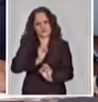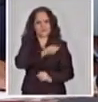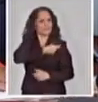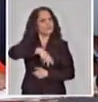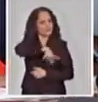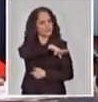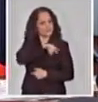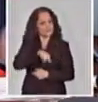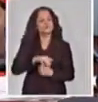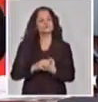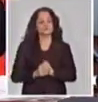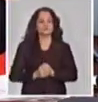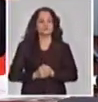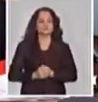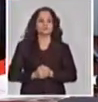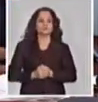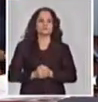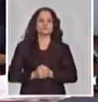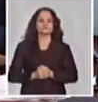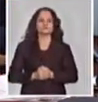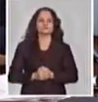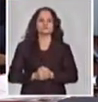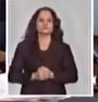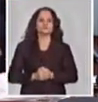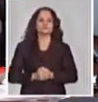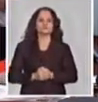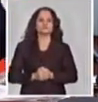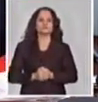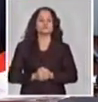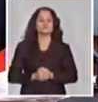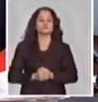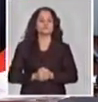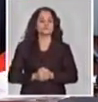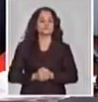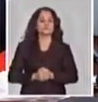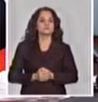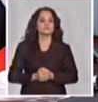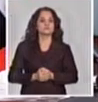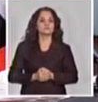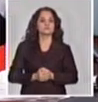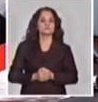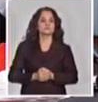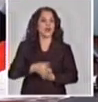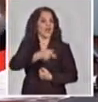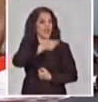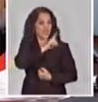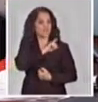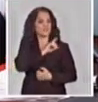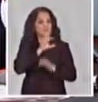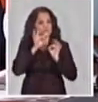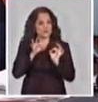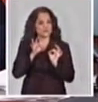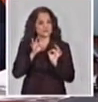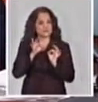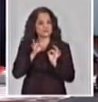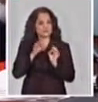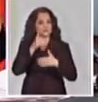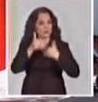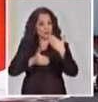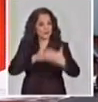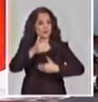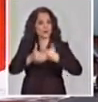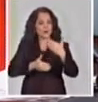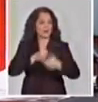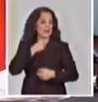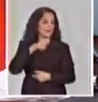Aquí estamos rompiendo un gran círculo vicioso que teníamos. No se puede subir el salario porque